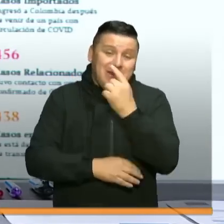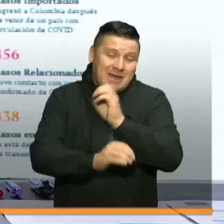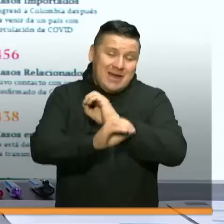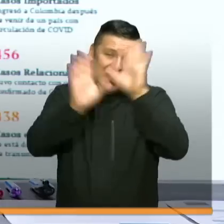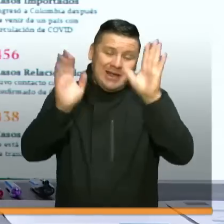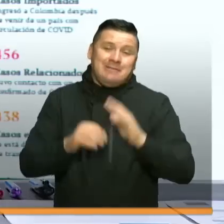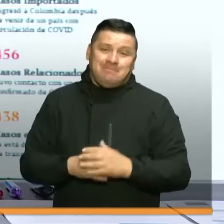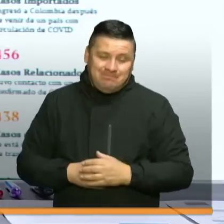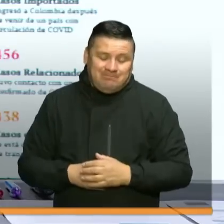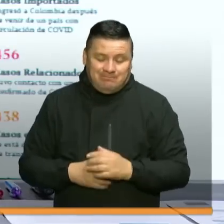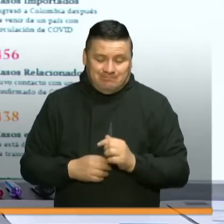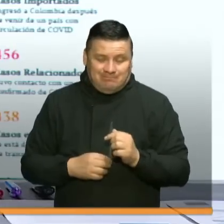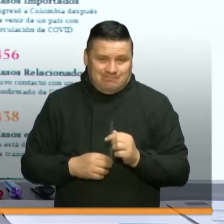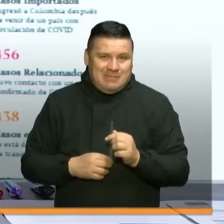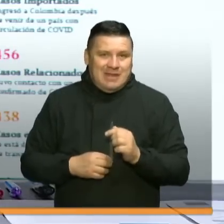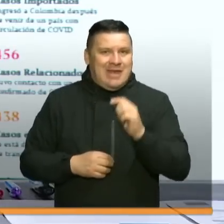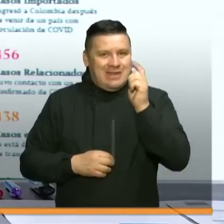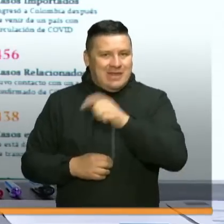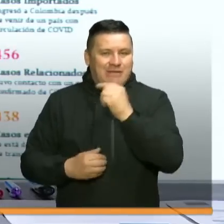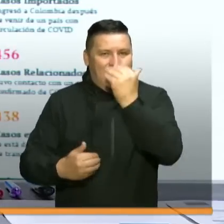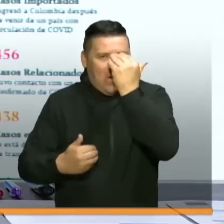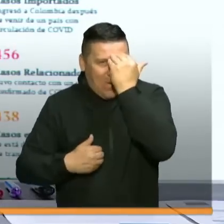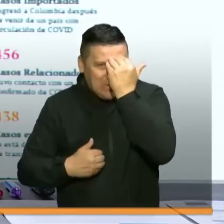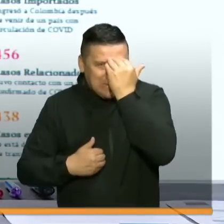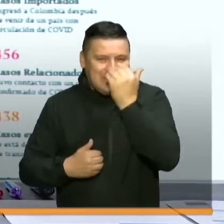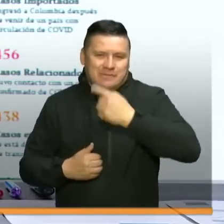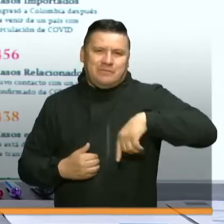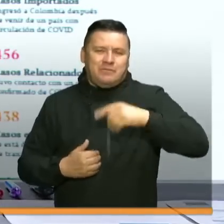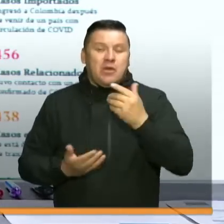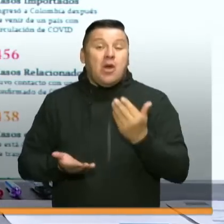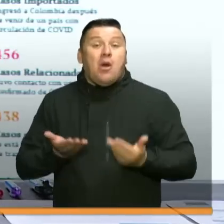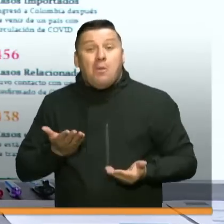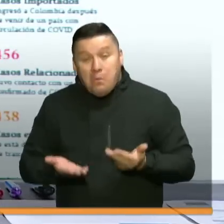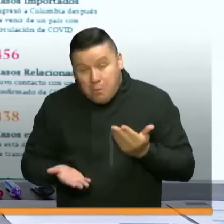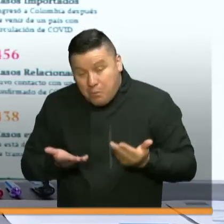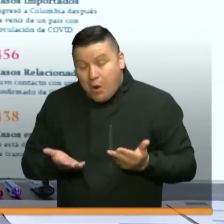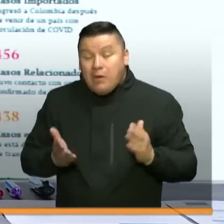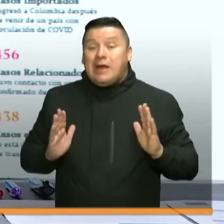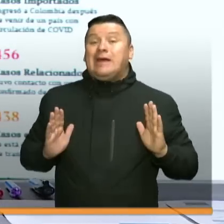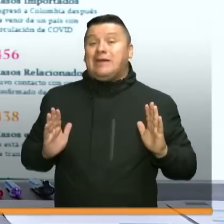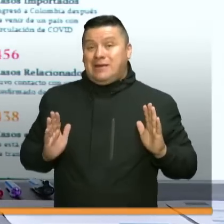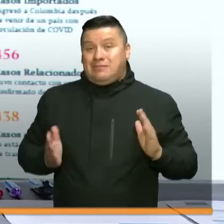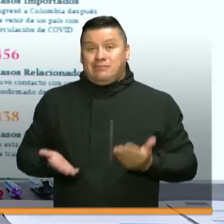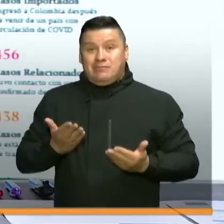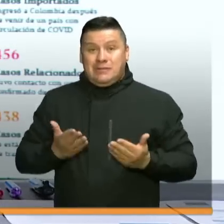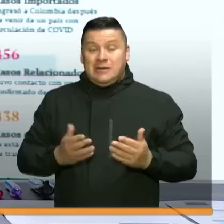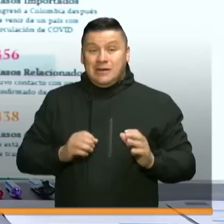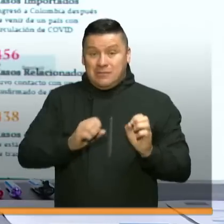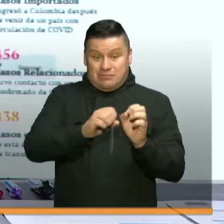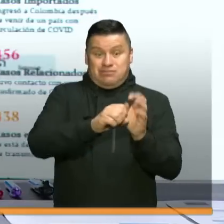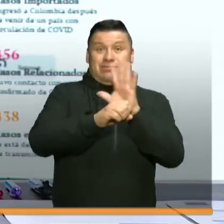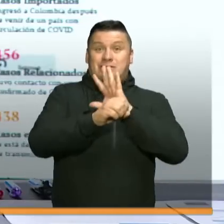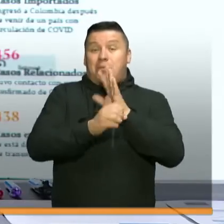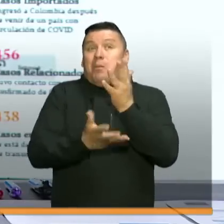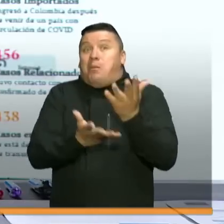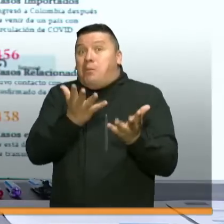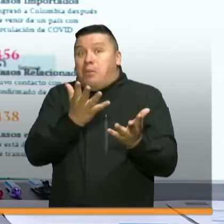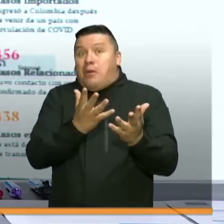claridad. Aquí tenemos que tener una conciencia de que es una probabilidad grande que el coronavirus nos pueda